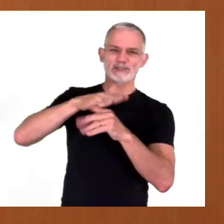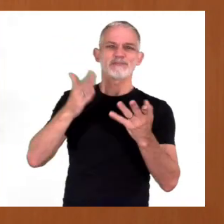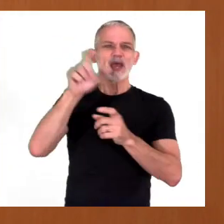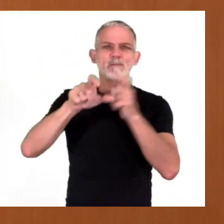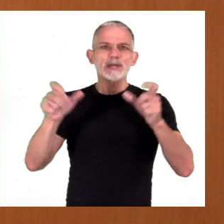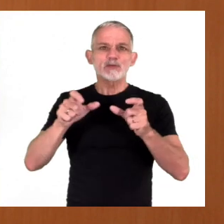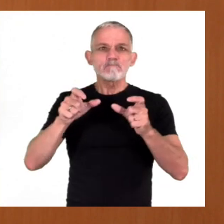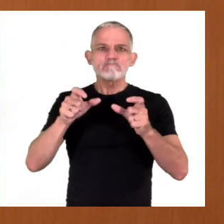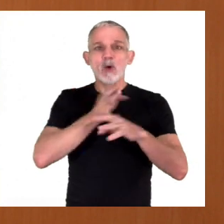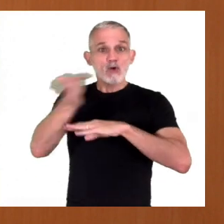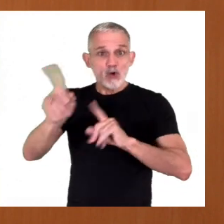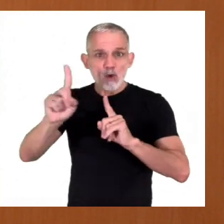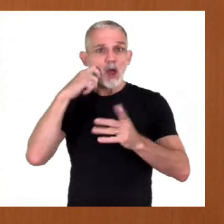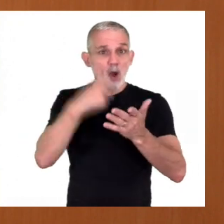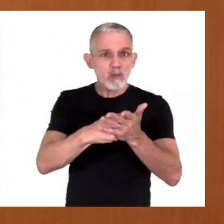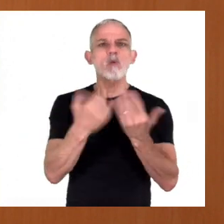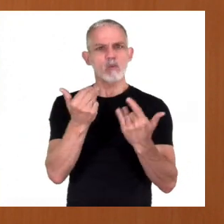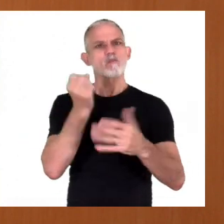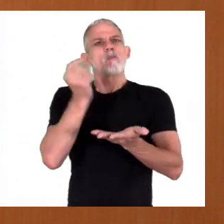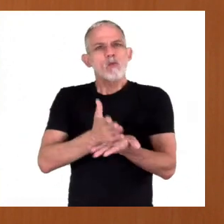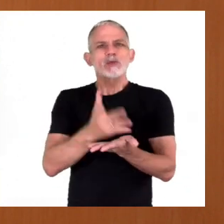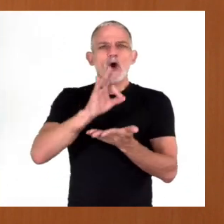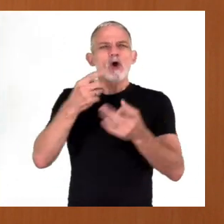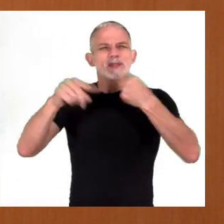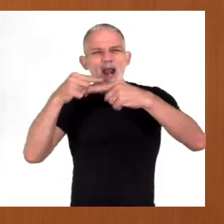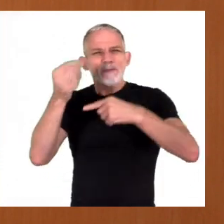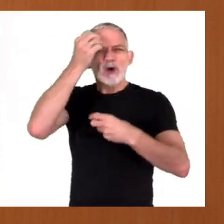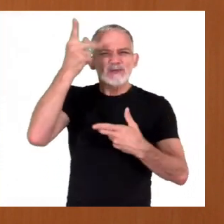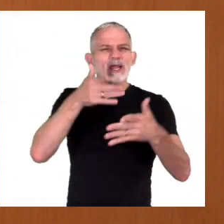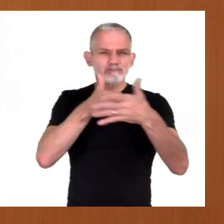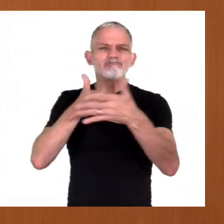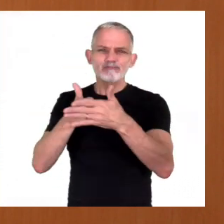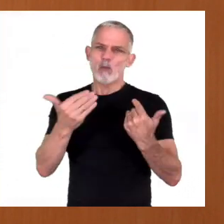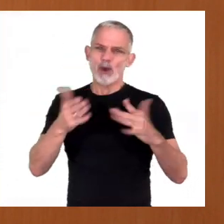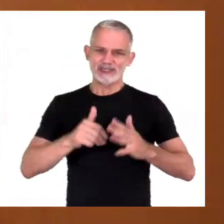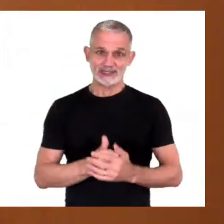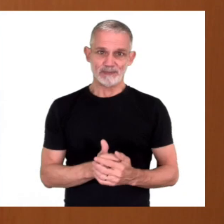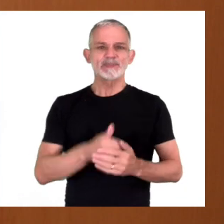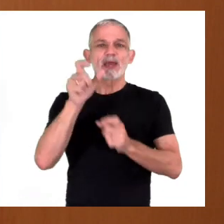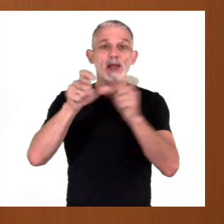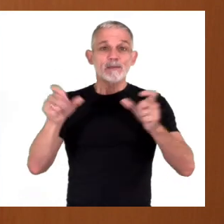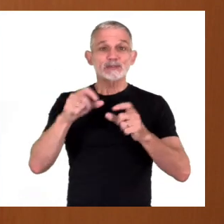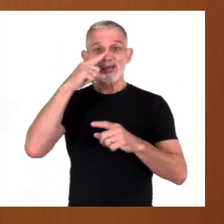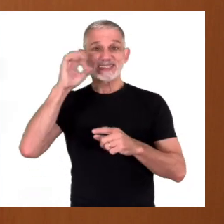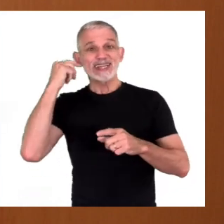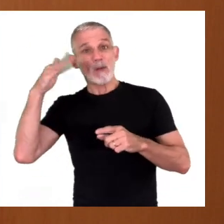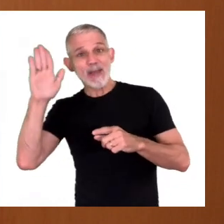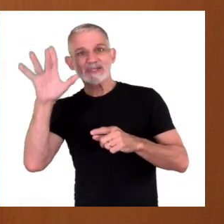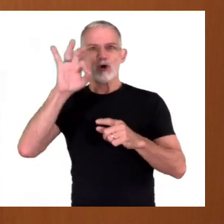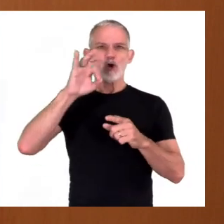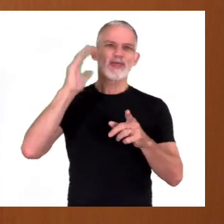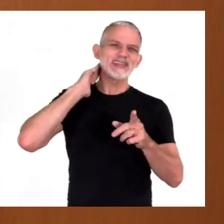Aquellos que no cumplan con su deber de votar pueden recibir una multa o tener restricciones en algunos trámites oficiales. Para quienes tienen más de 70